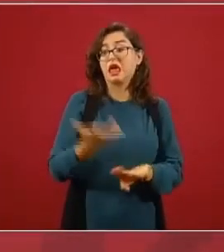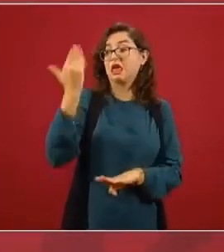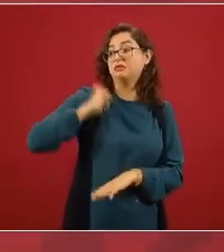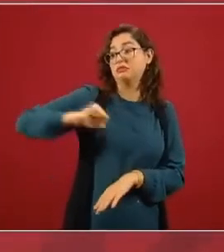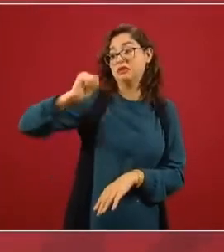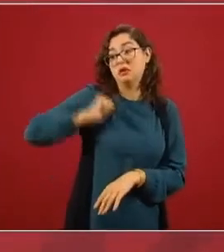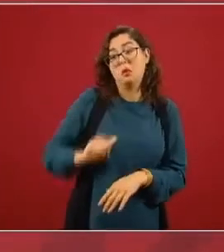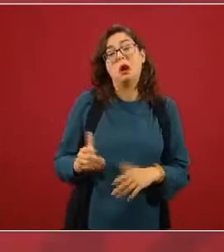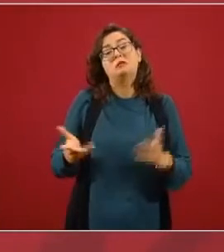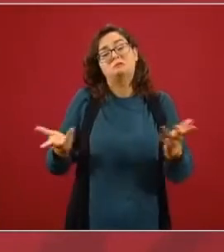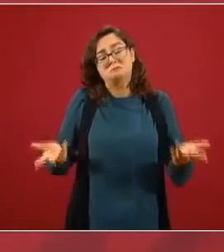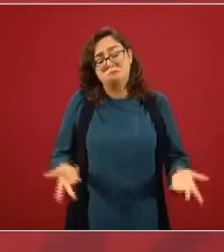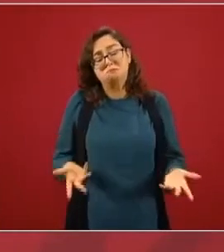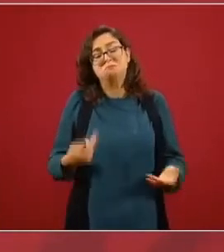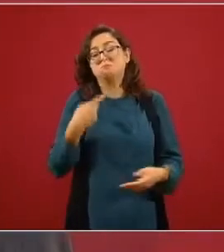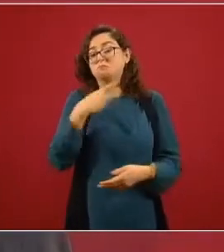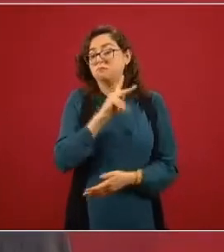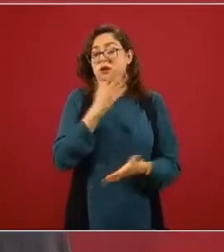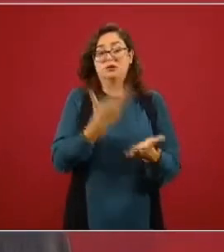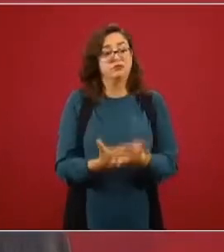pero que no eran